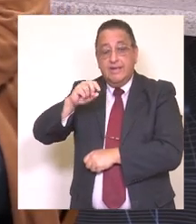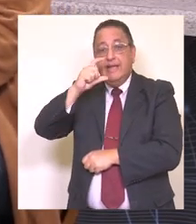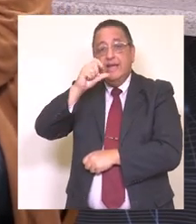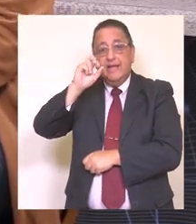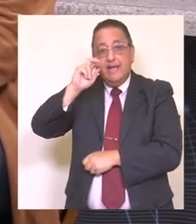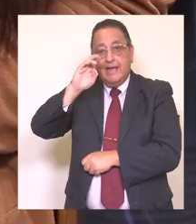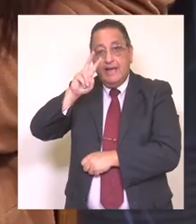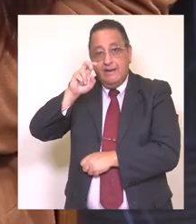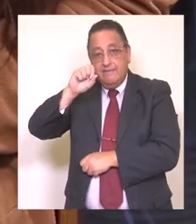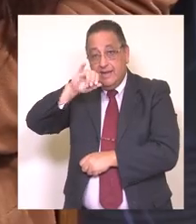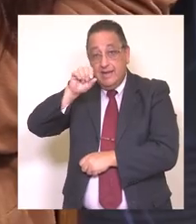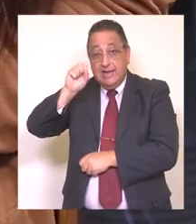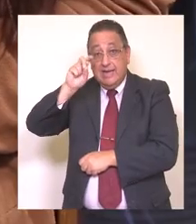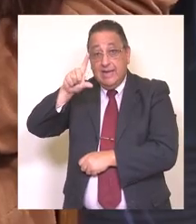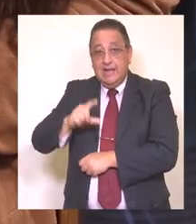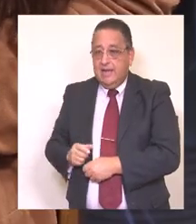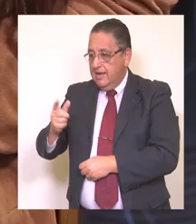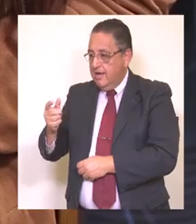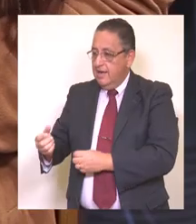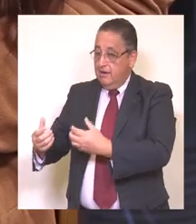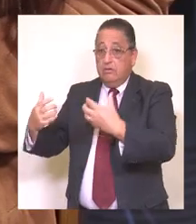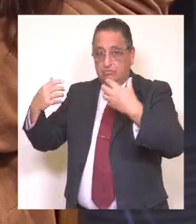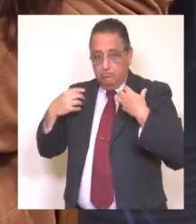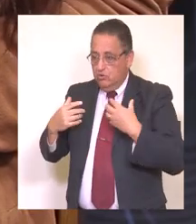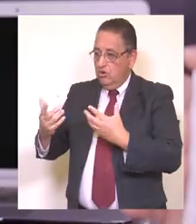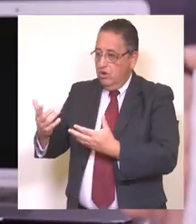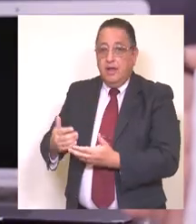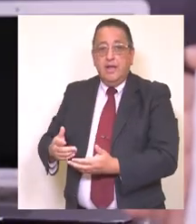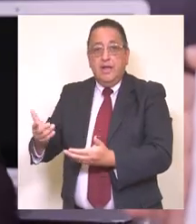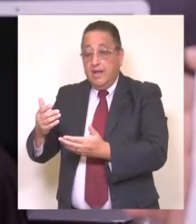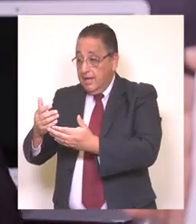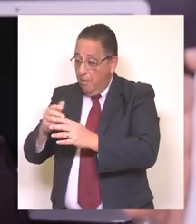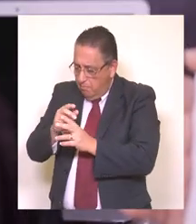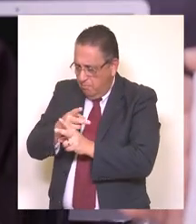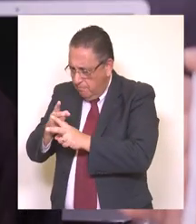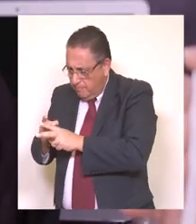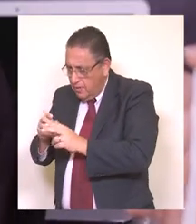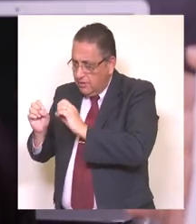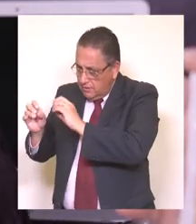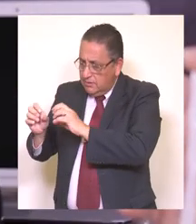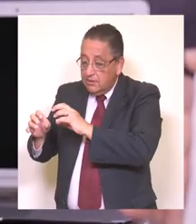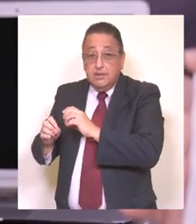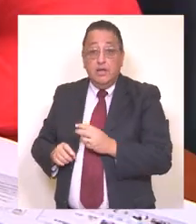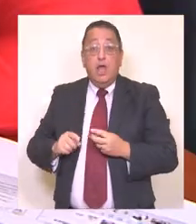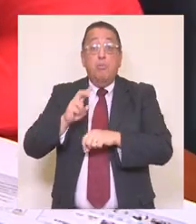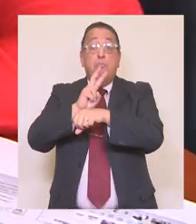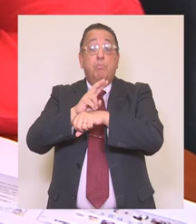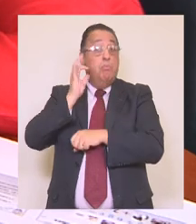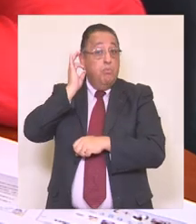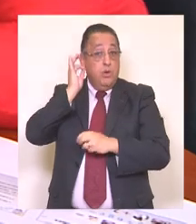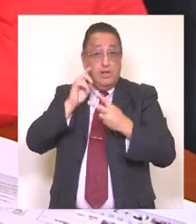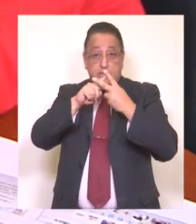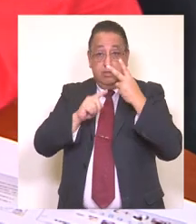del proyecto Innovación a la Educación. De la misma manera, resaltar la figura de las profesoras Juana